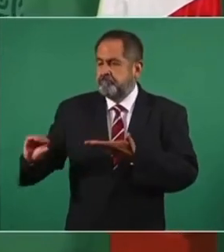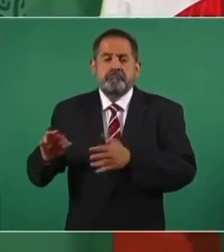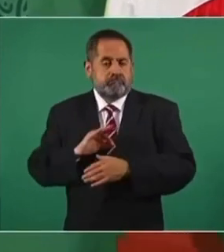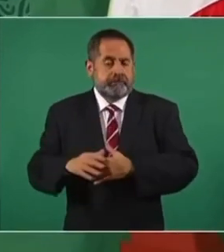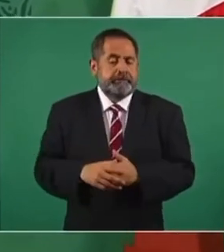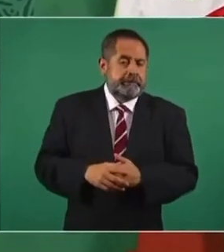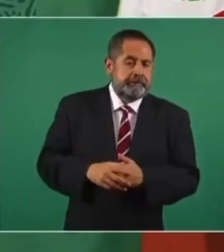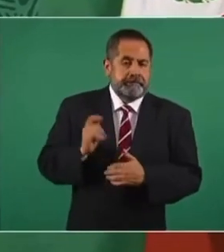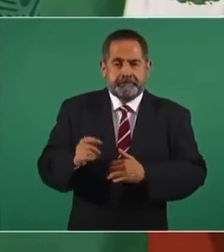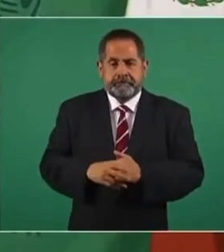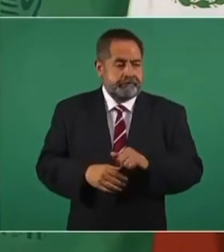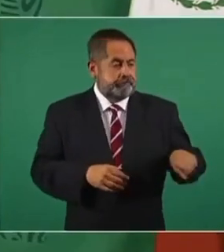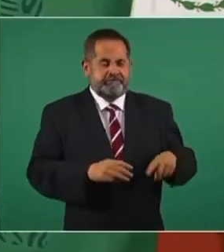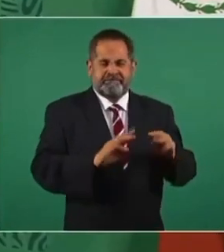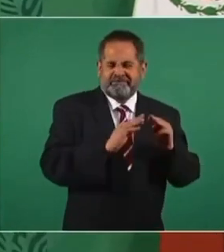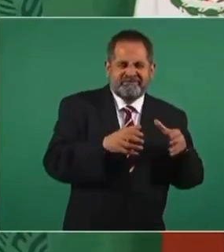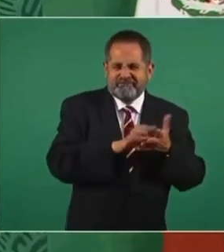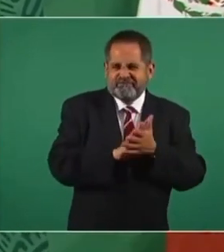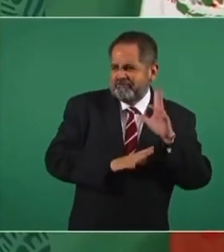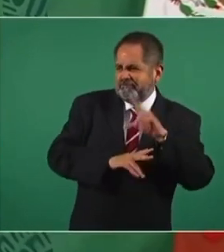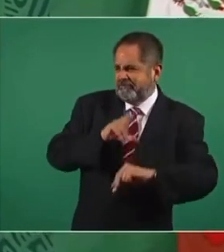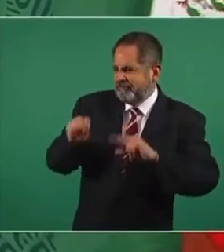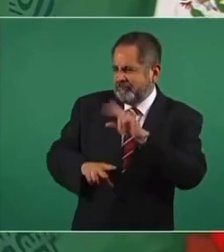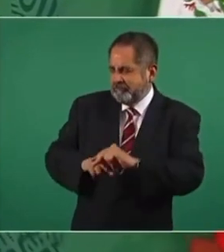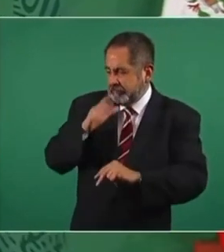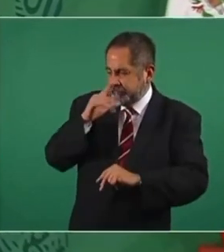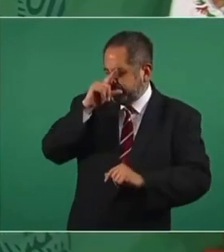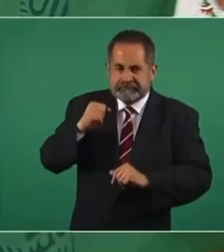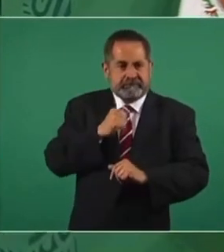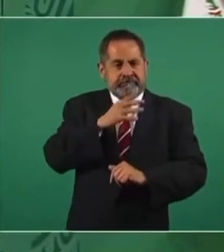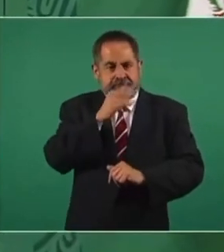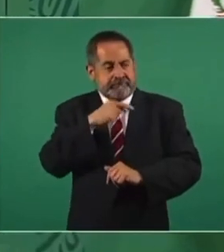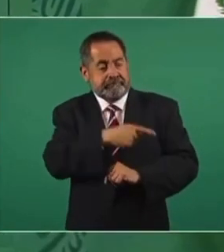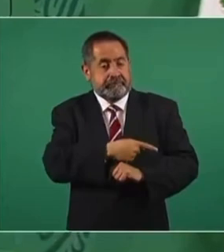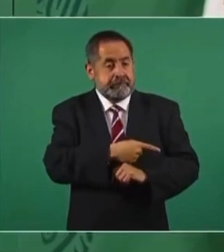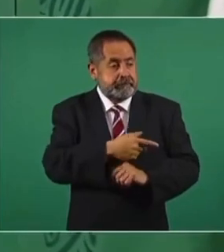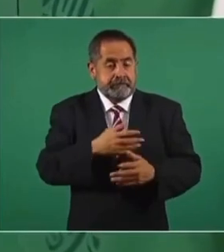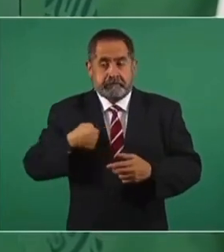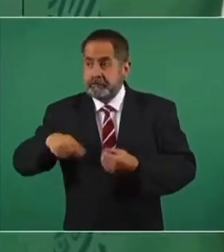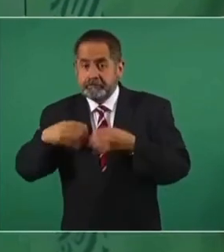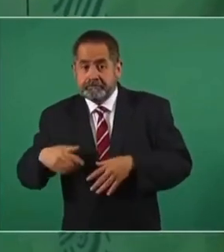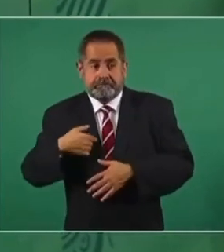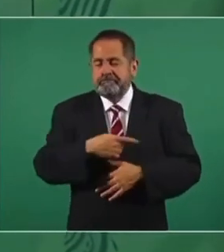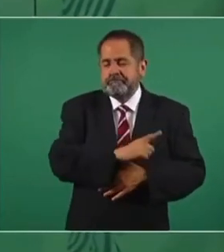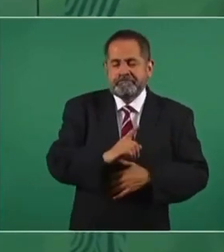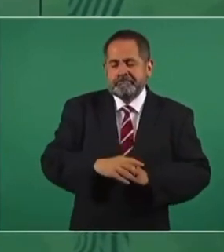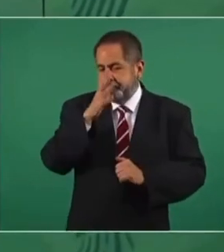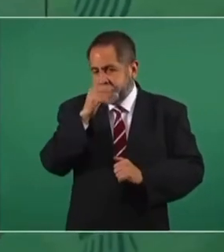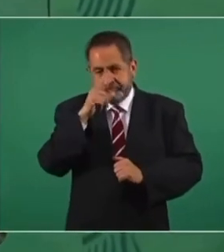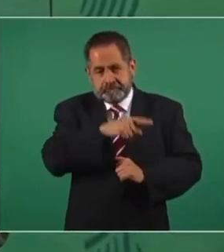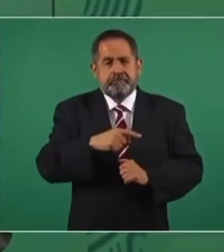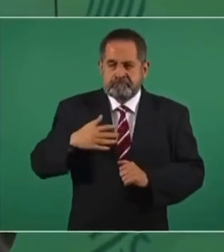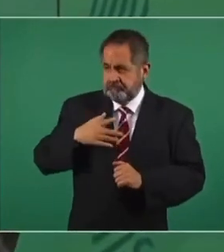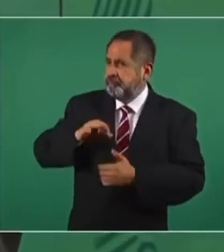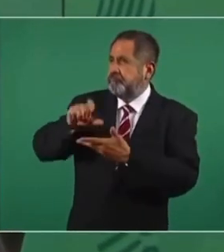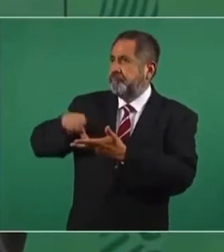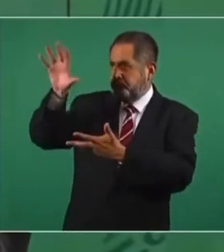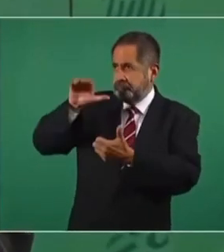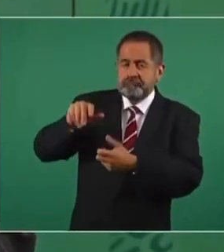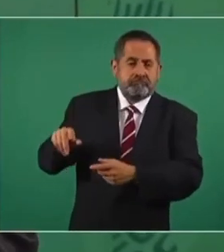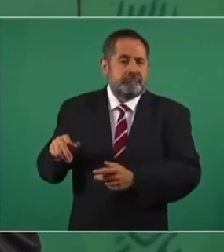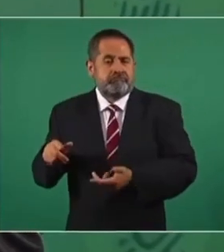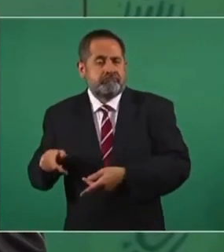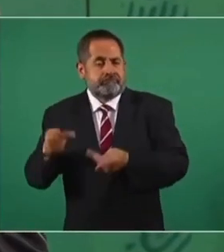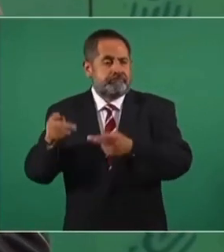No pudo la mafia que existía en todo lo relacionado con la venta o compra